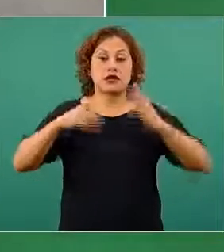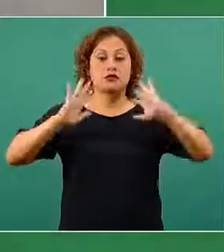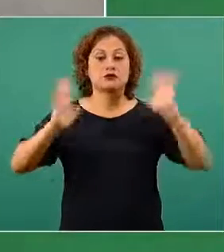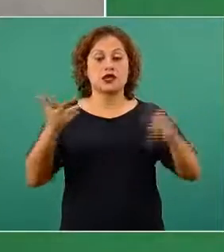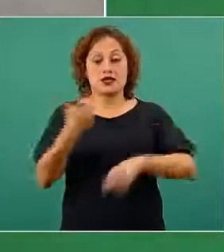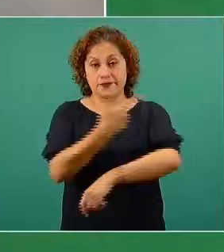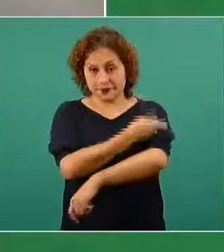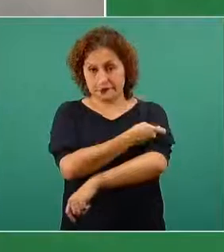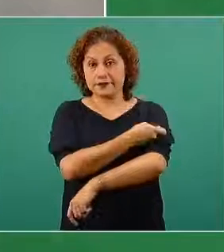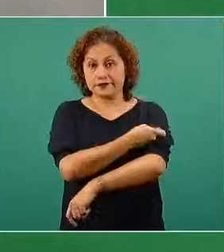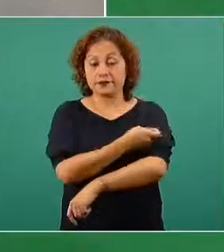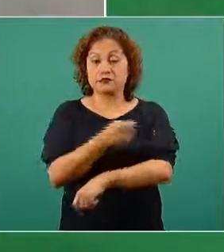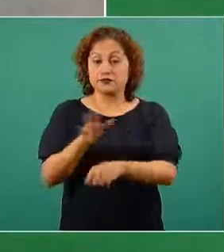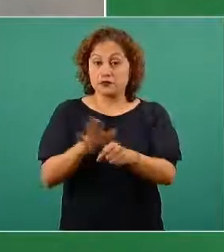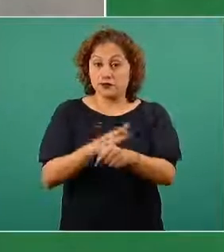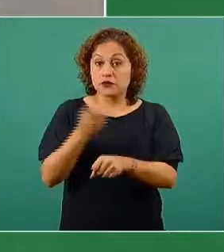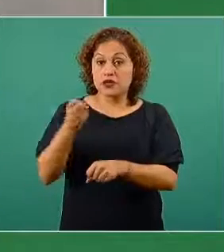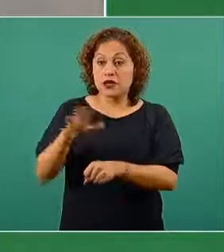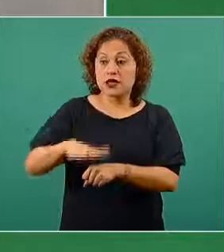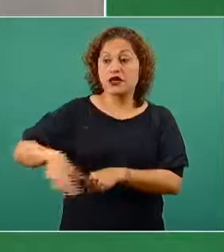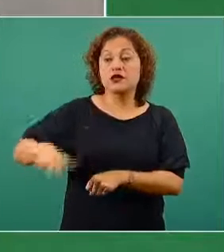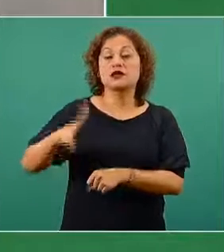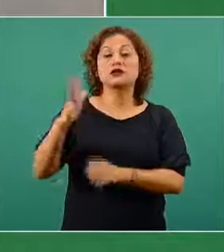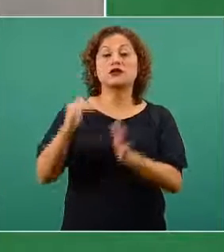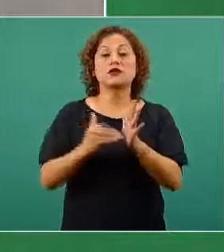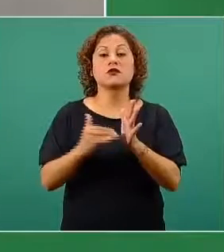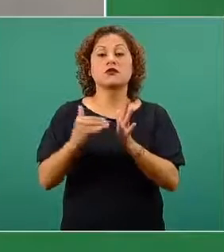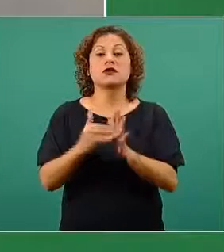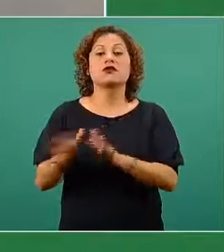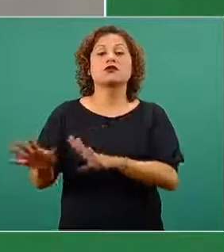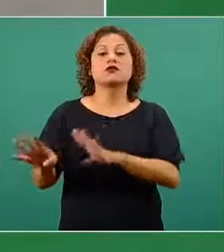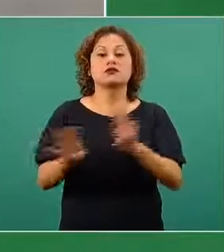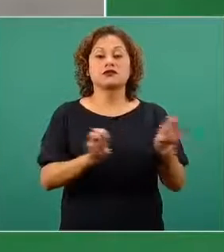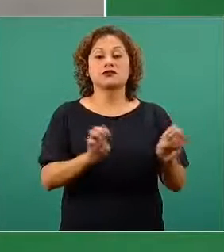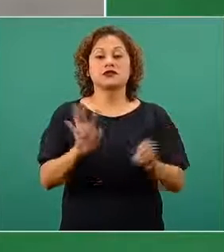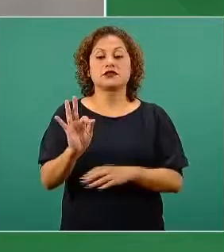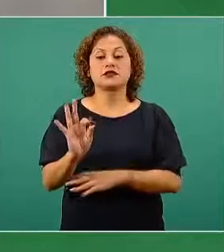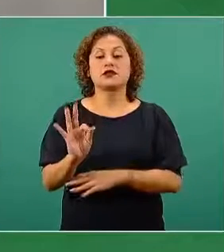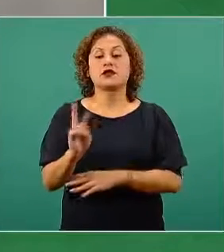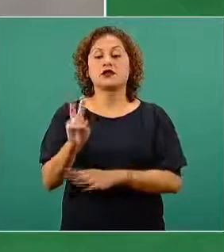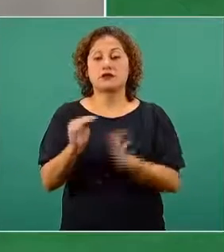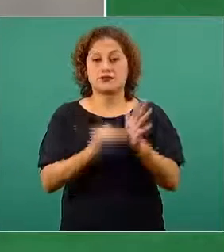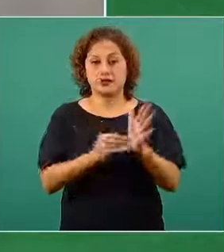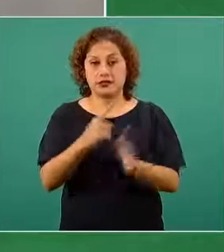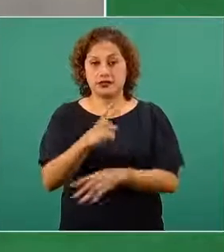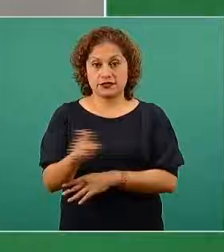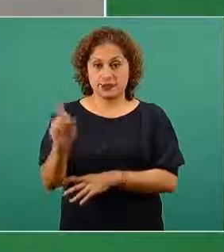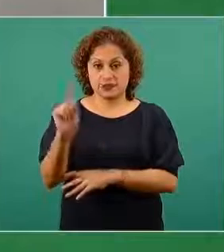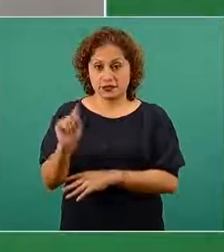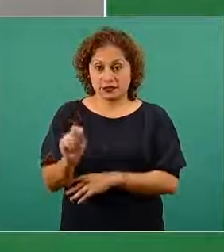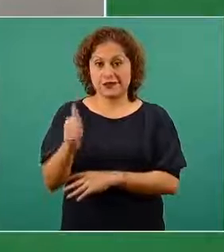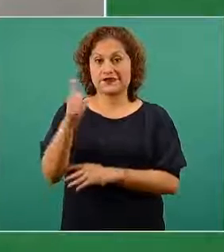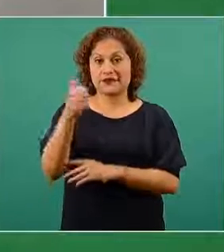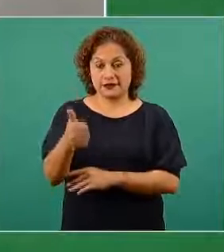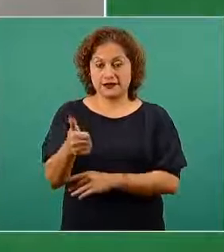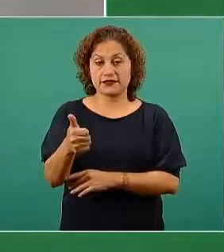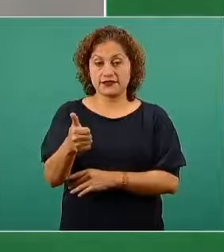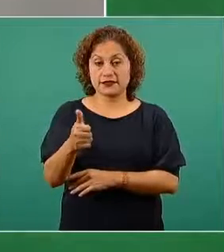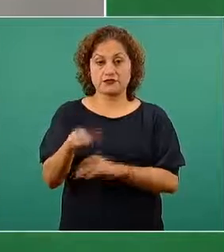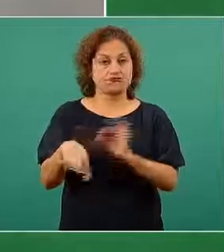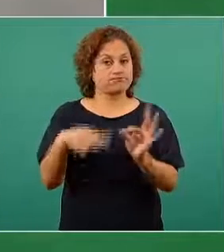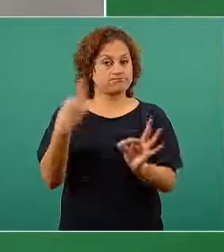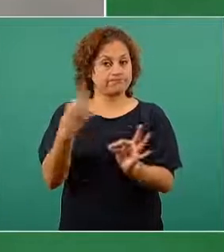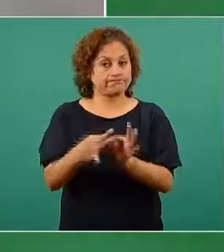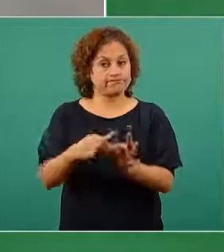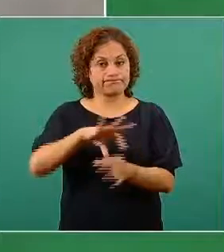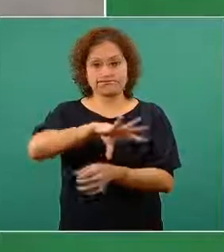vacuna, de los cuales cinco millones novecientas cuarenta y dos mil ciento sesenta y seis cuentan con un